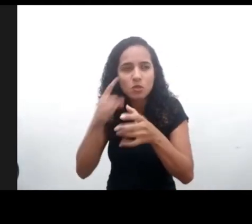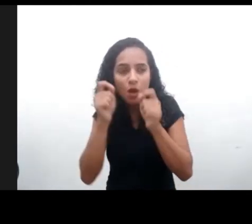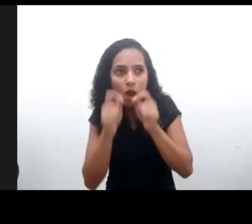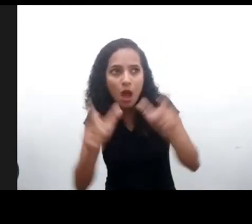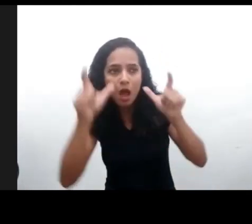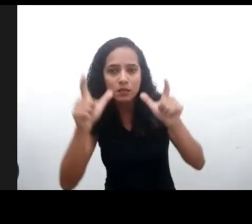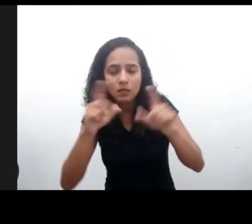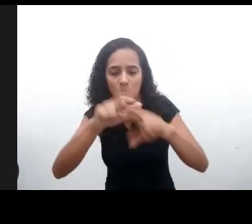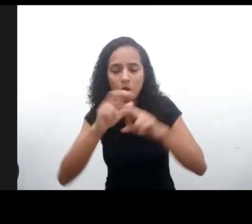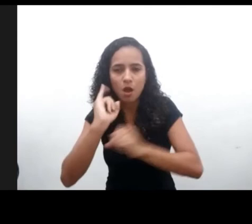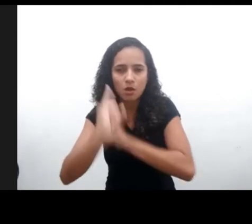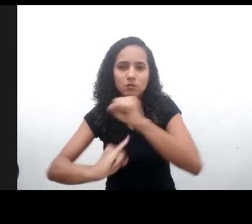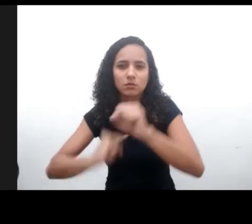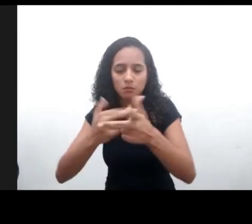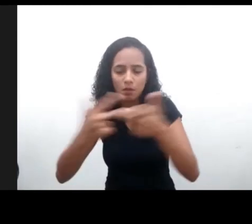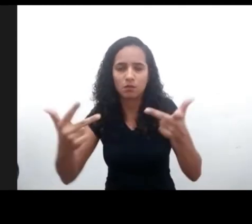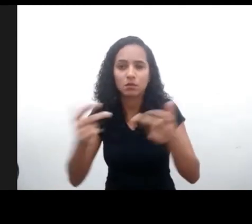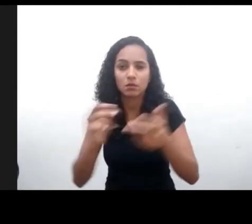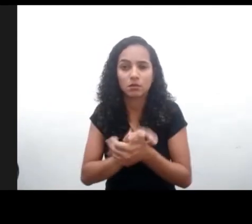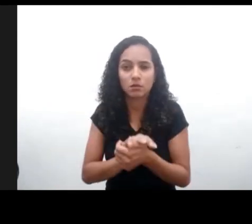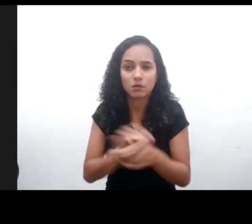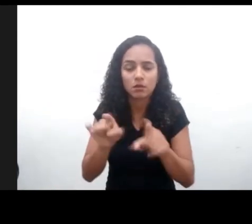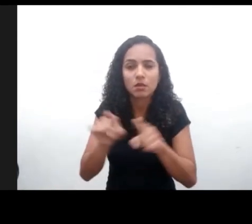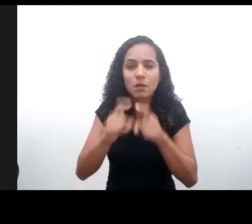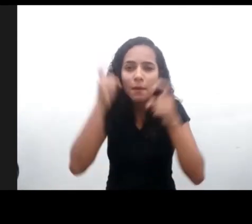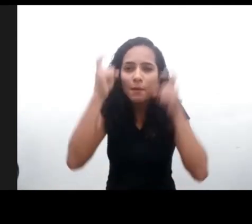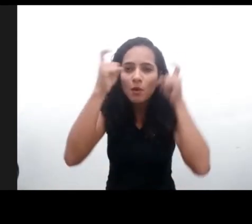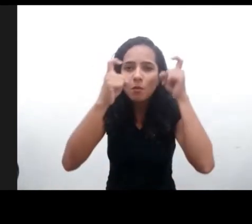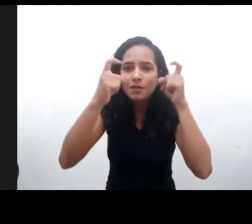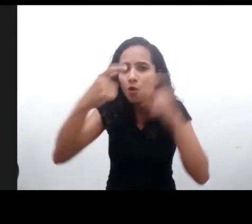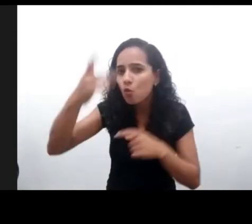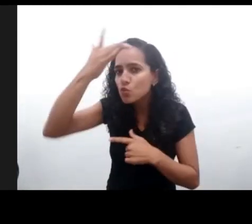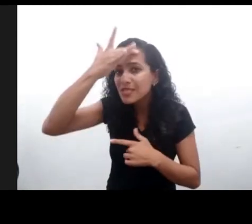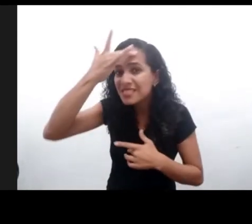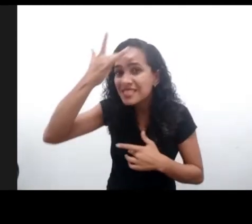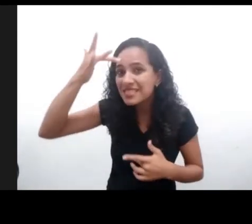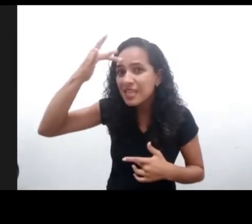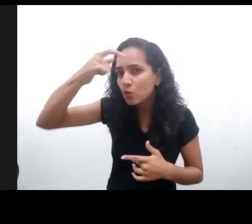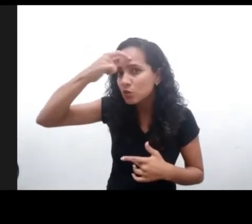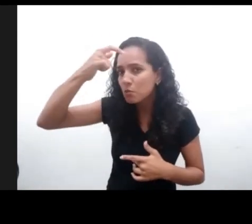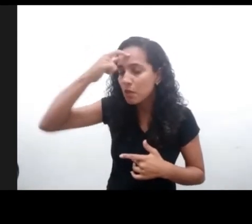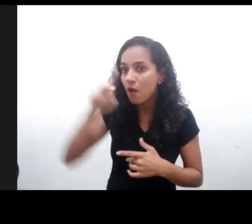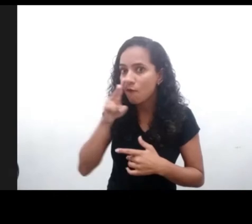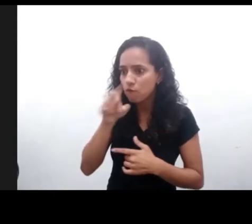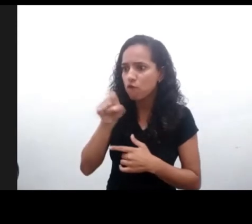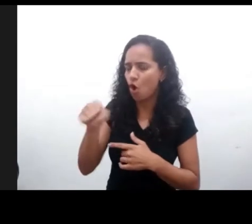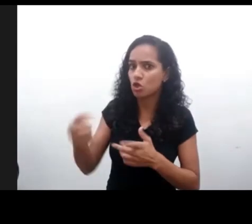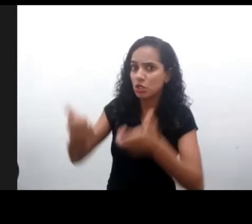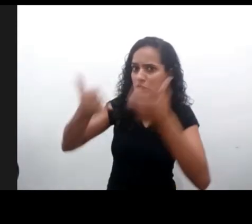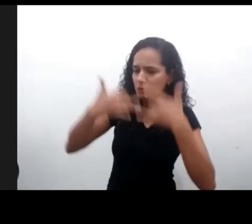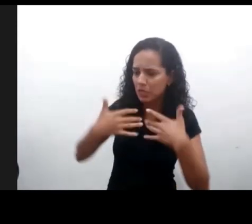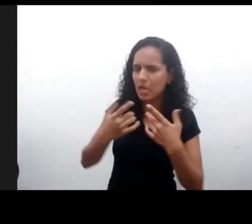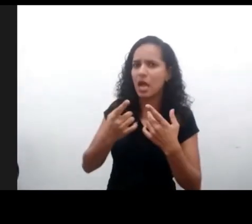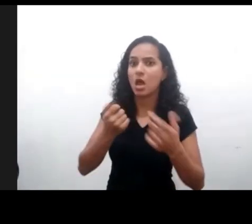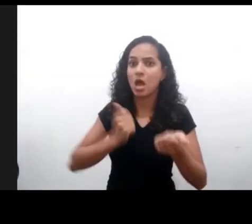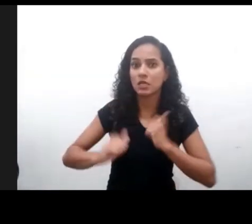sensibles y problemáticas que van mucho más allá de las oportunidades, preocupaciones por la salud mental. Esto fue un tema muy fuerte, el tema de